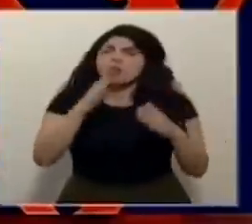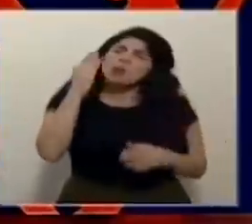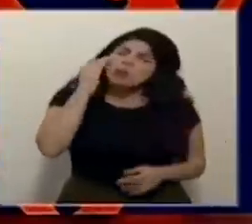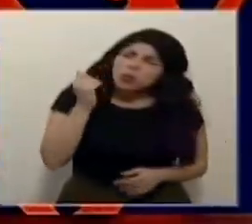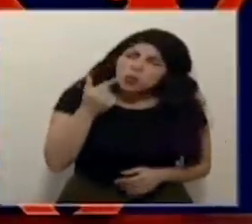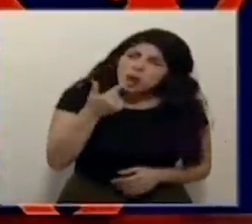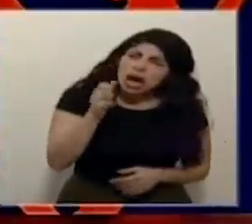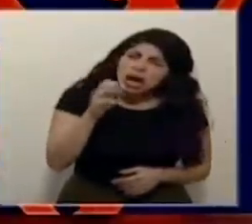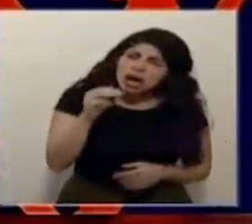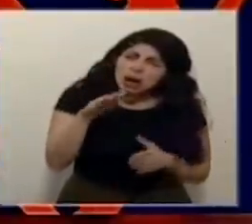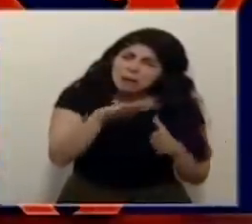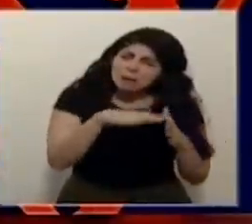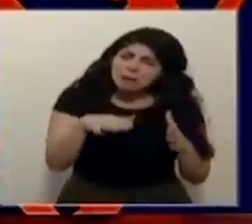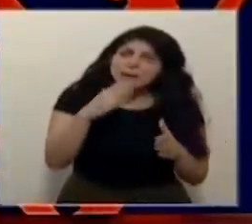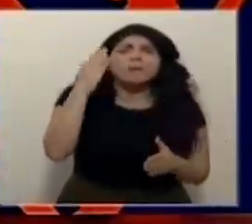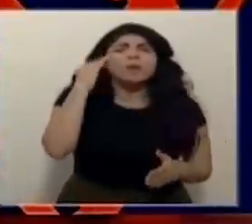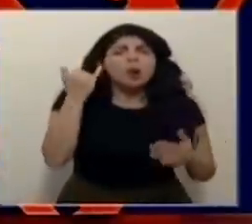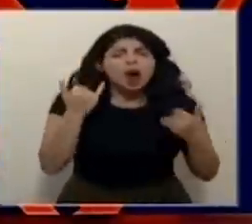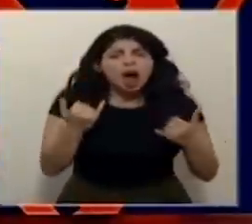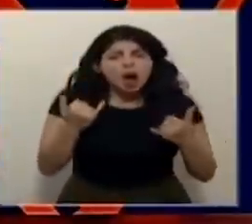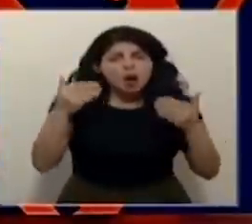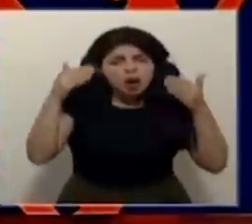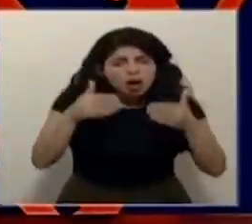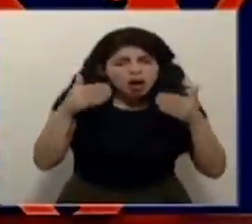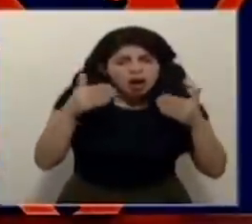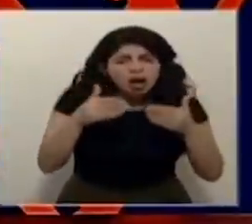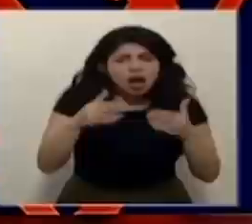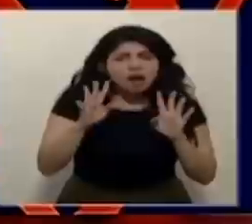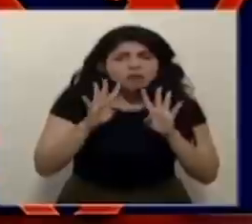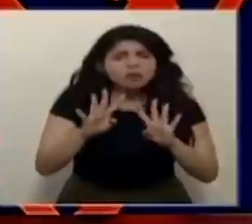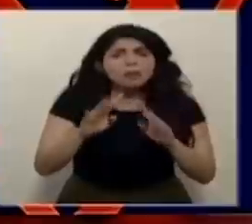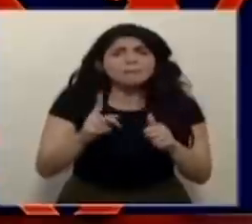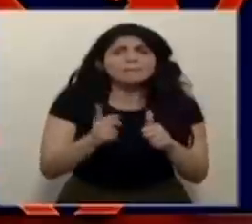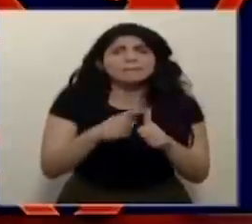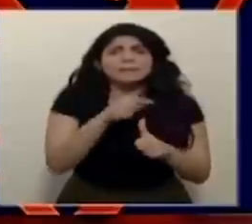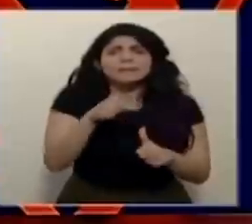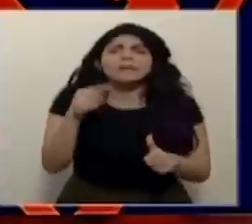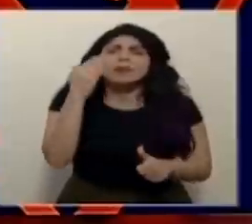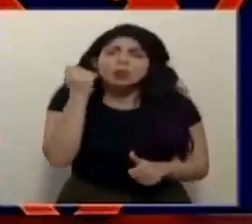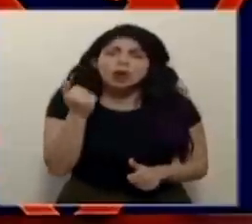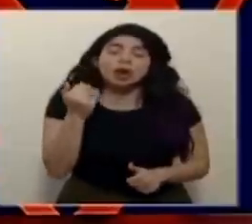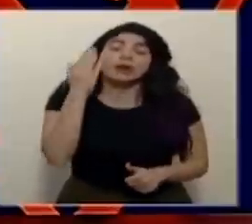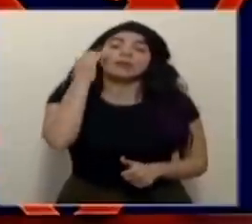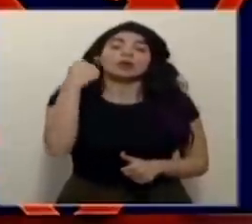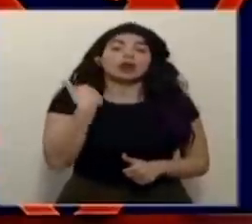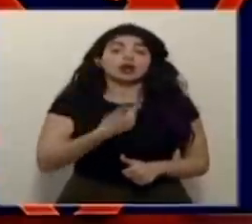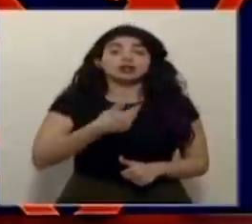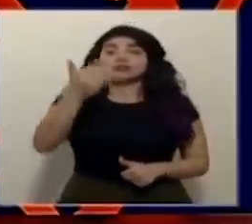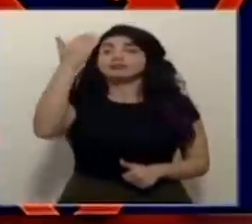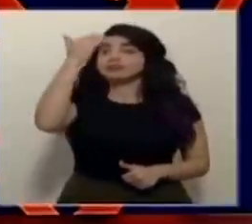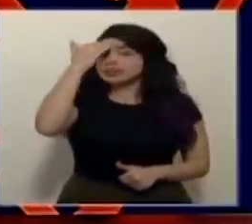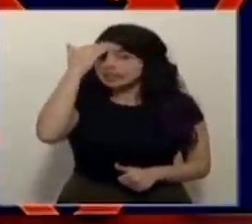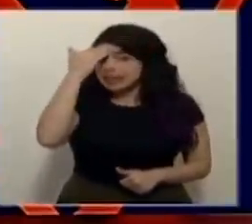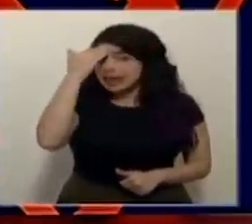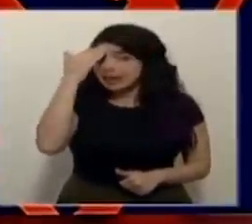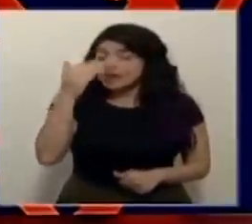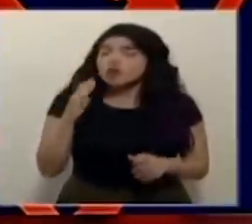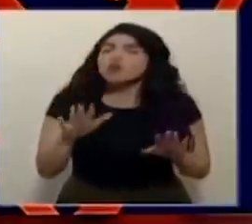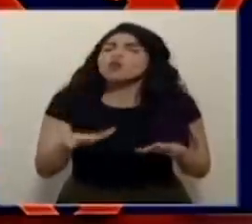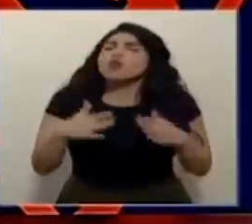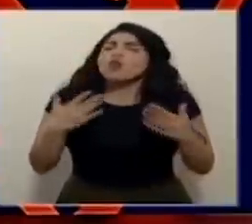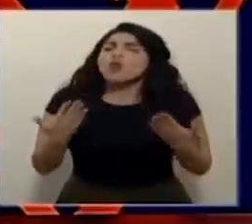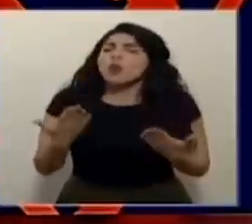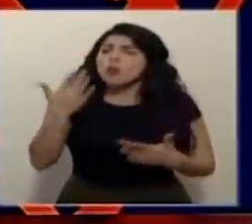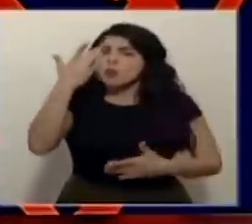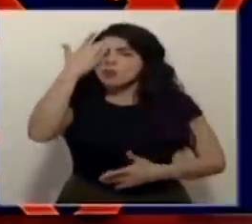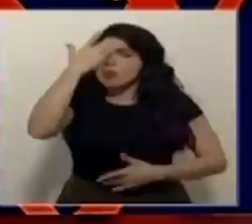Metropolitana y por qué en este momento estamos fortaleciendo el primer nivel de atención? Porque nosotros somos conscientes de que para detener esta